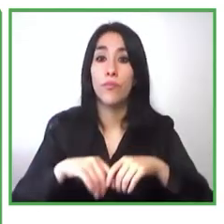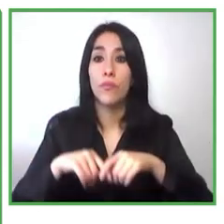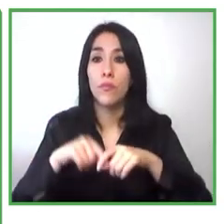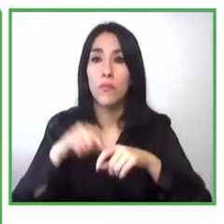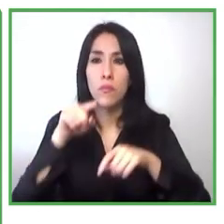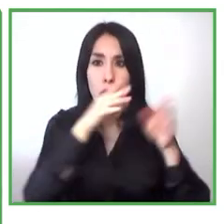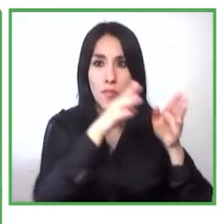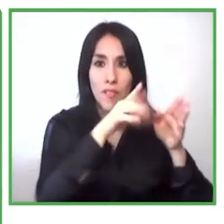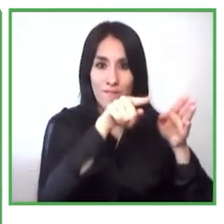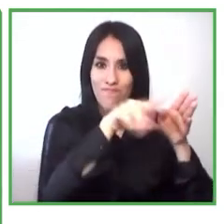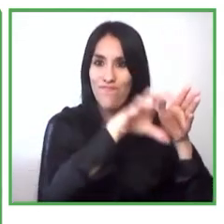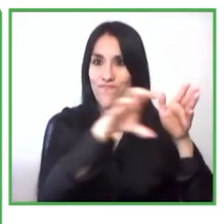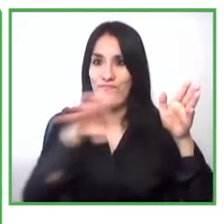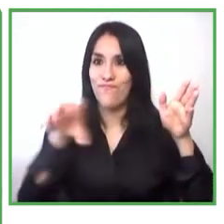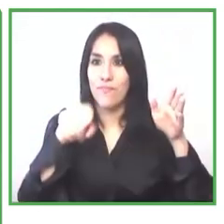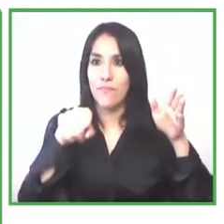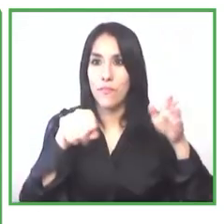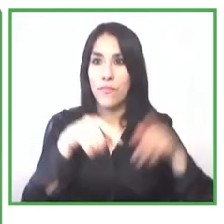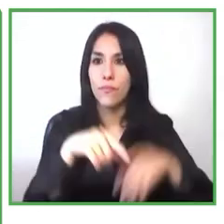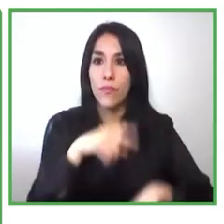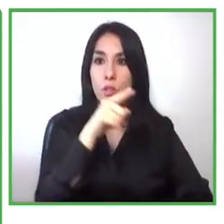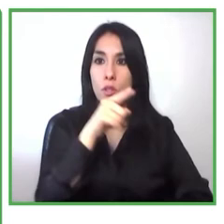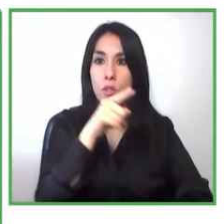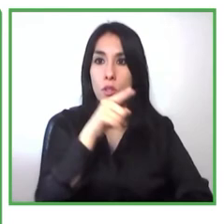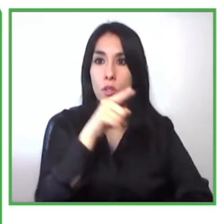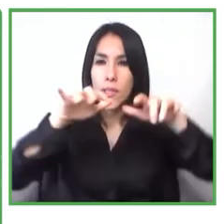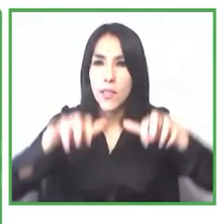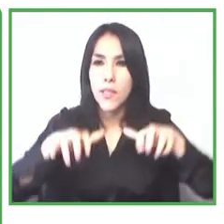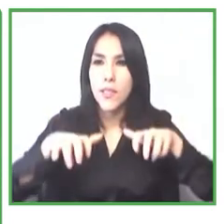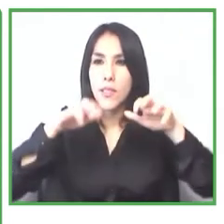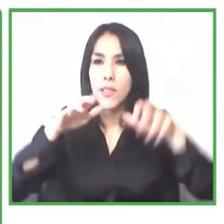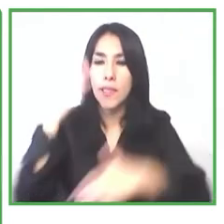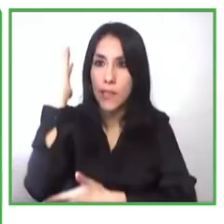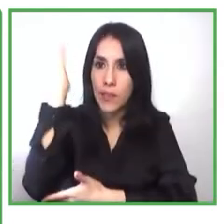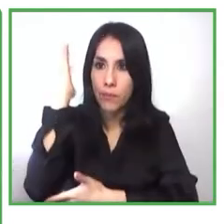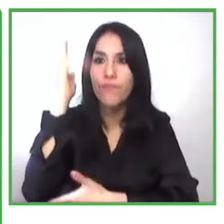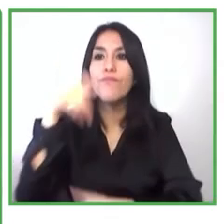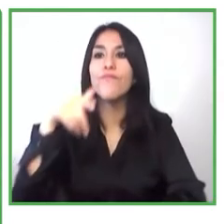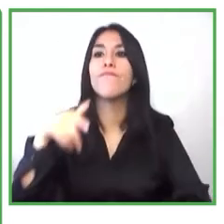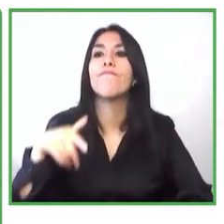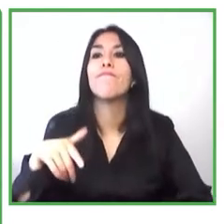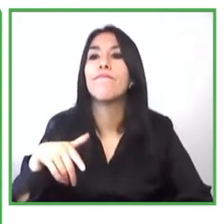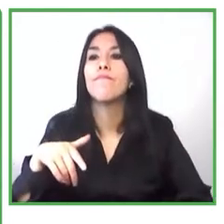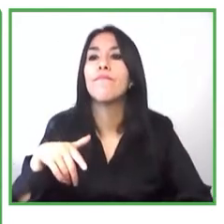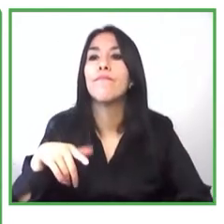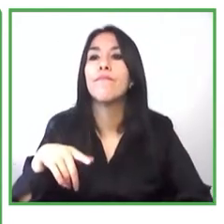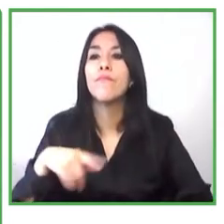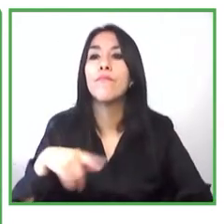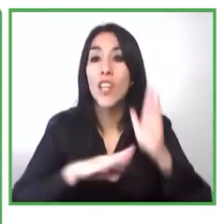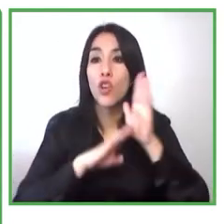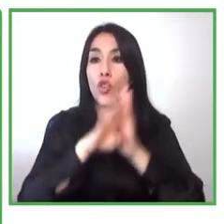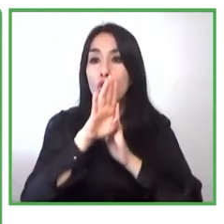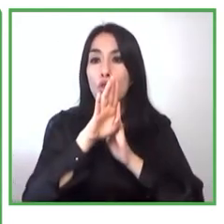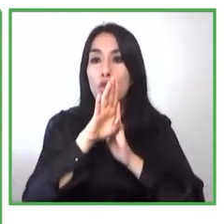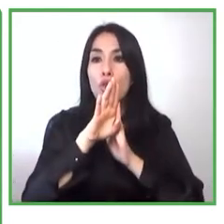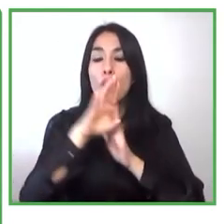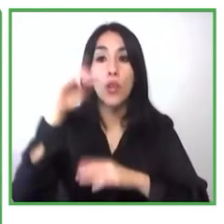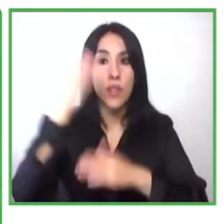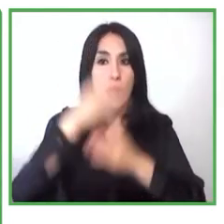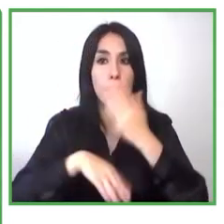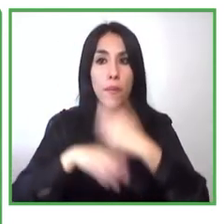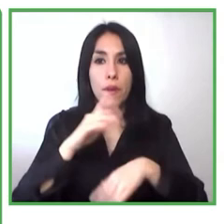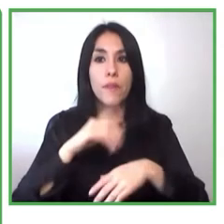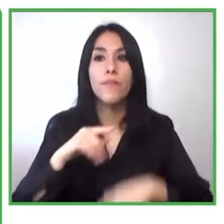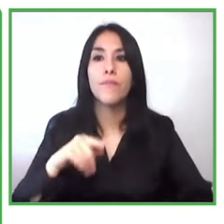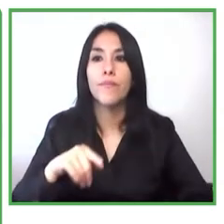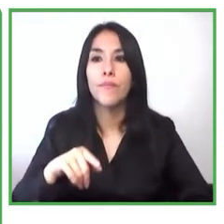esto era levantar iniciativas que se habían desarrollado tanto en Chile como en el mundo que nos